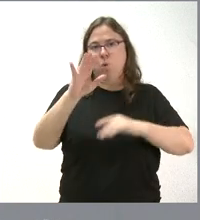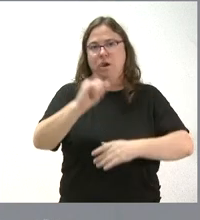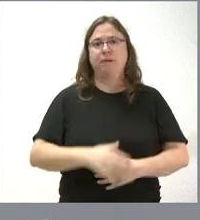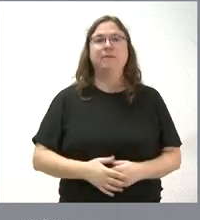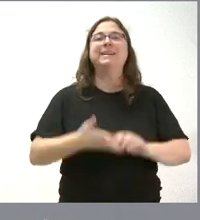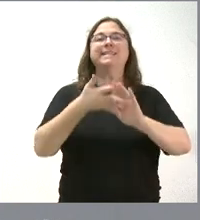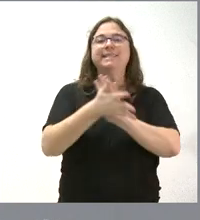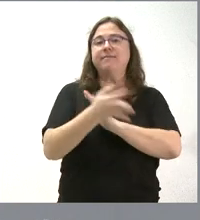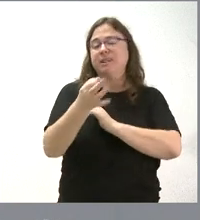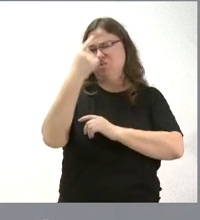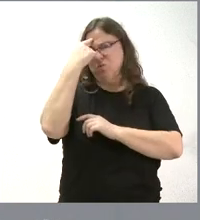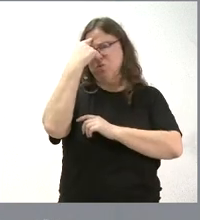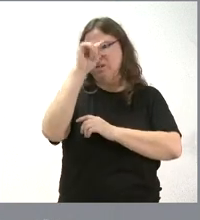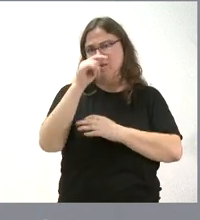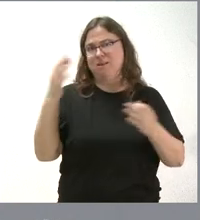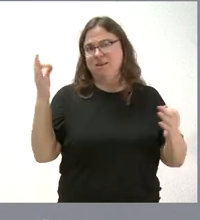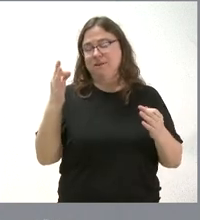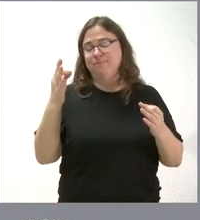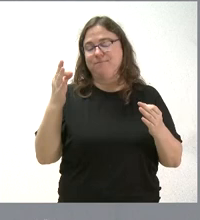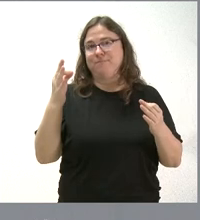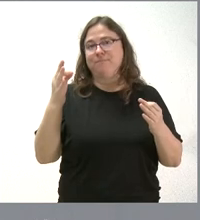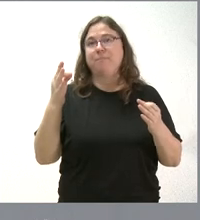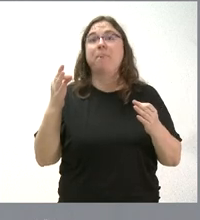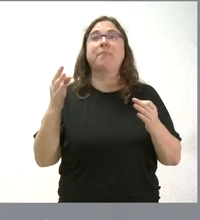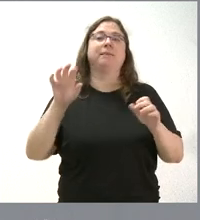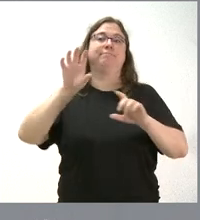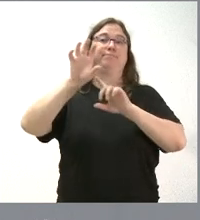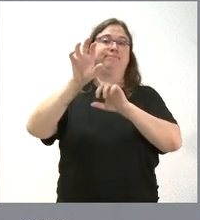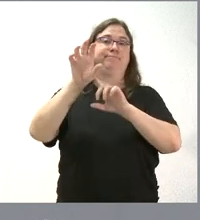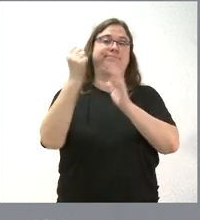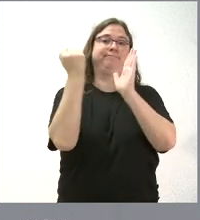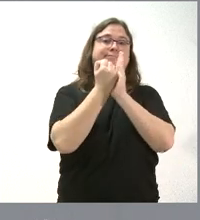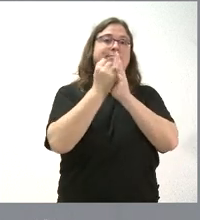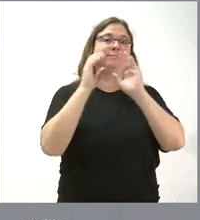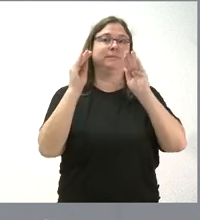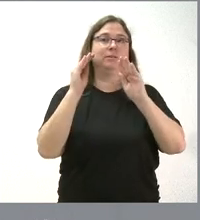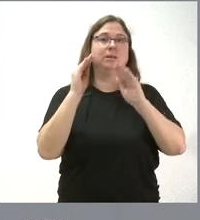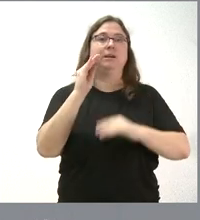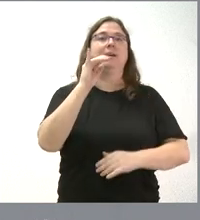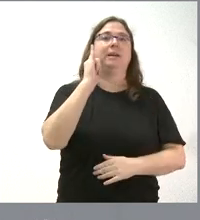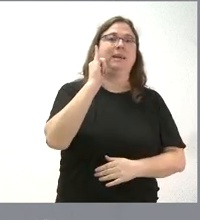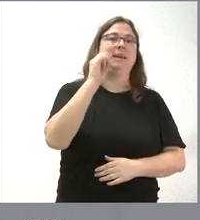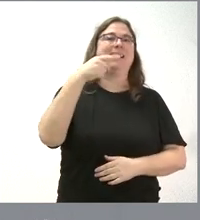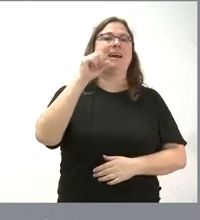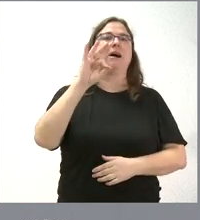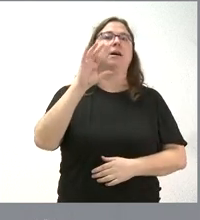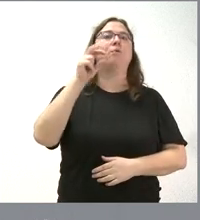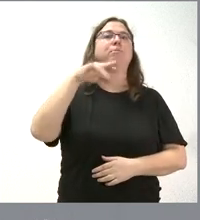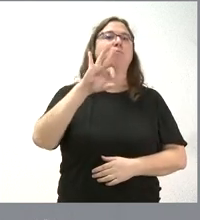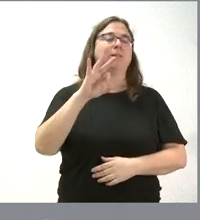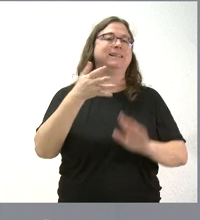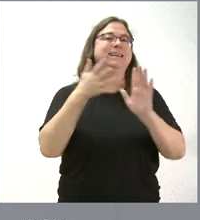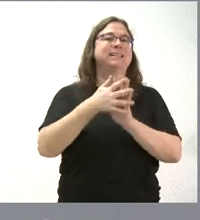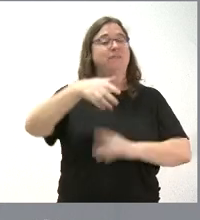básicamente, como saben ustedes, el logotipo de los veterinarios es Igia Pécor y Salus Populi, es decir, la salud del ganado